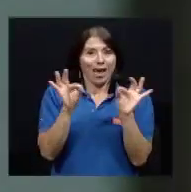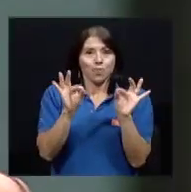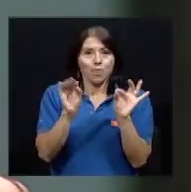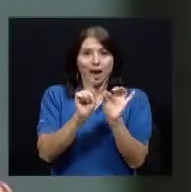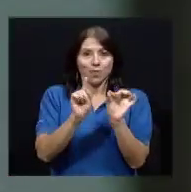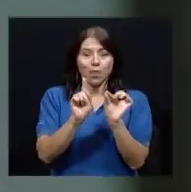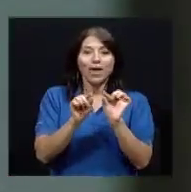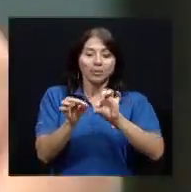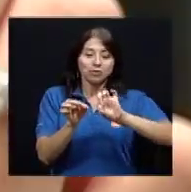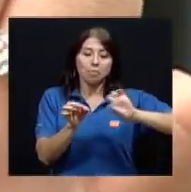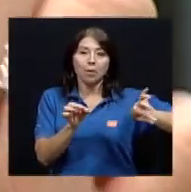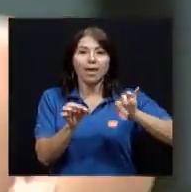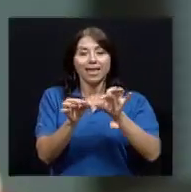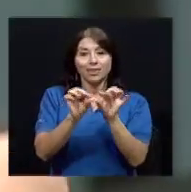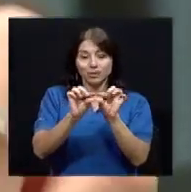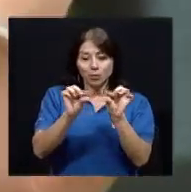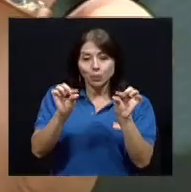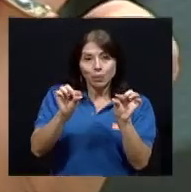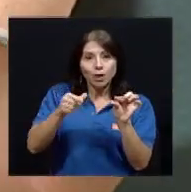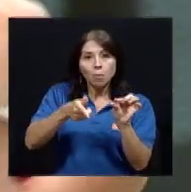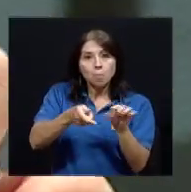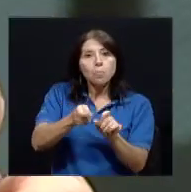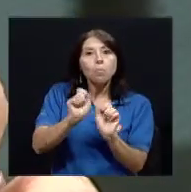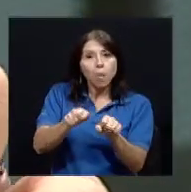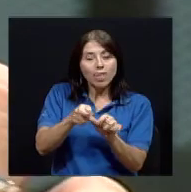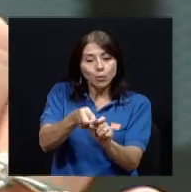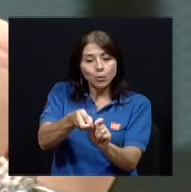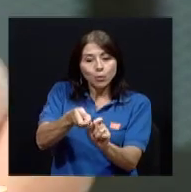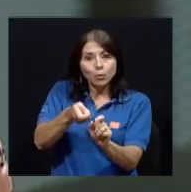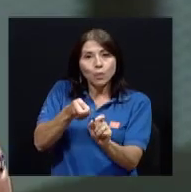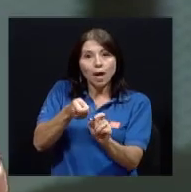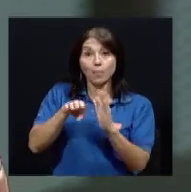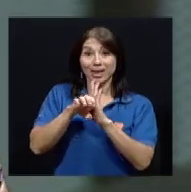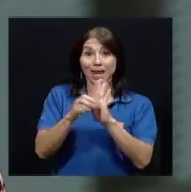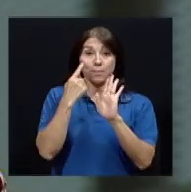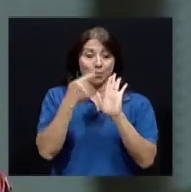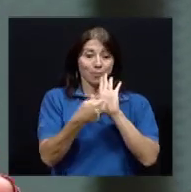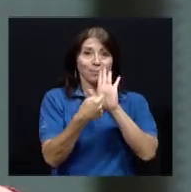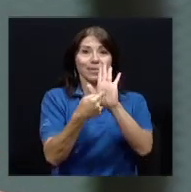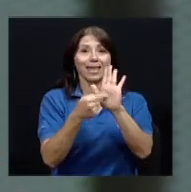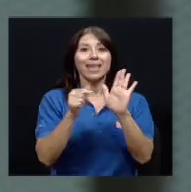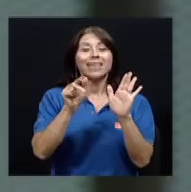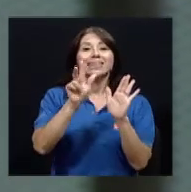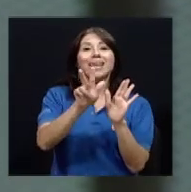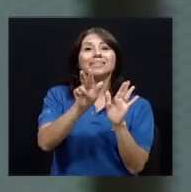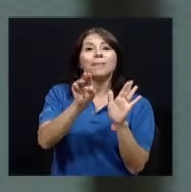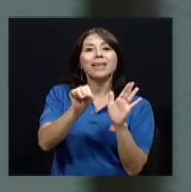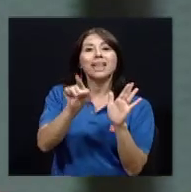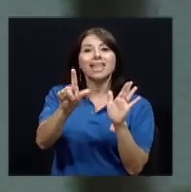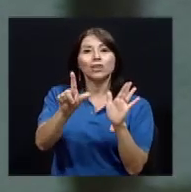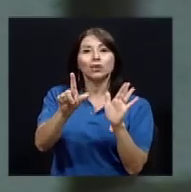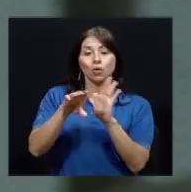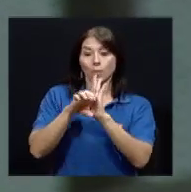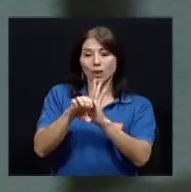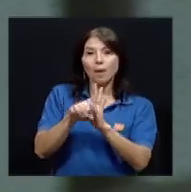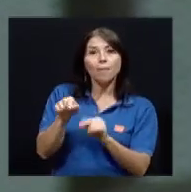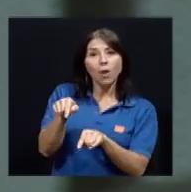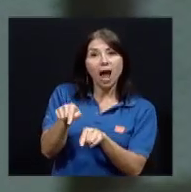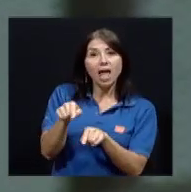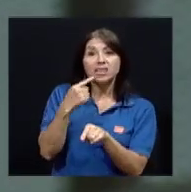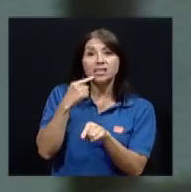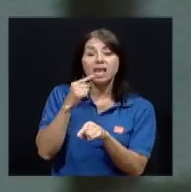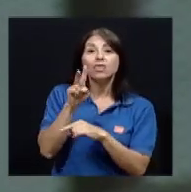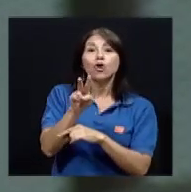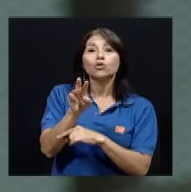entonces la escala por ejemplo en esta que traje ejemplo es de tres mililitros que es lo que pasa si al niño le toca dos mililitros